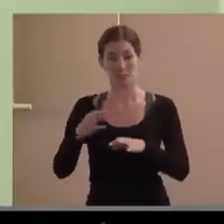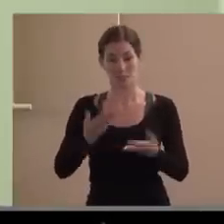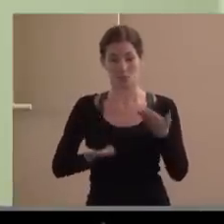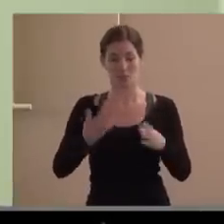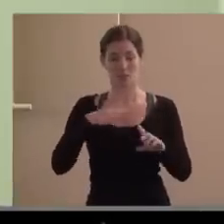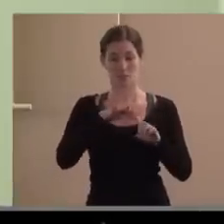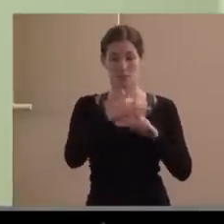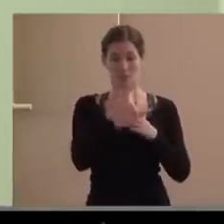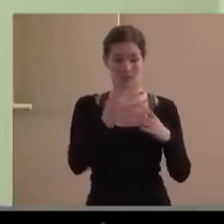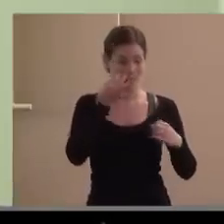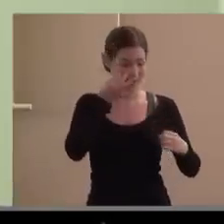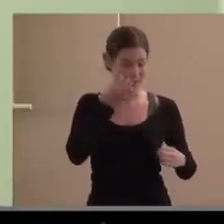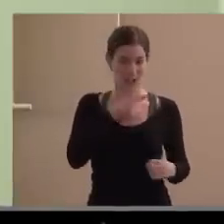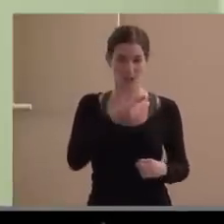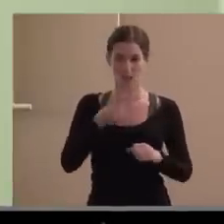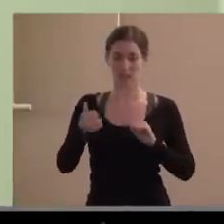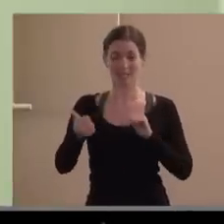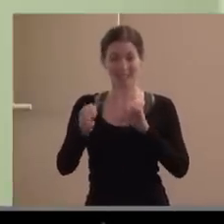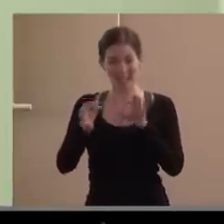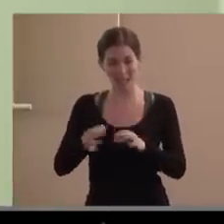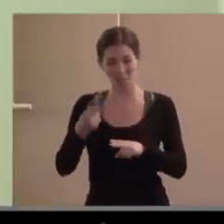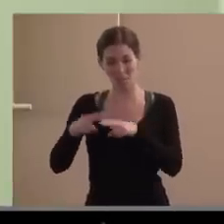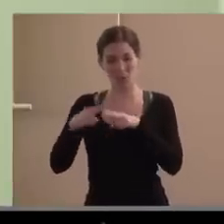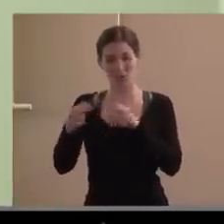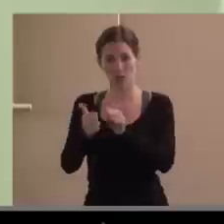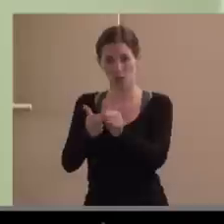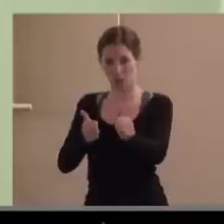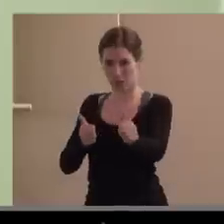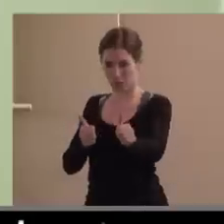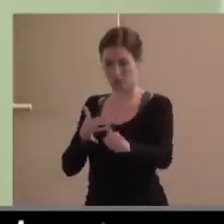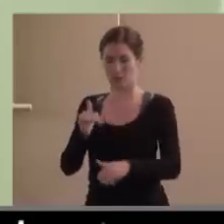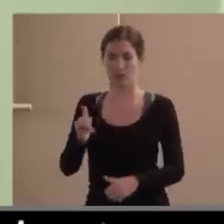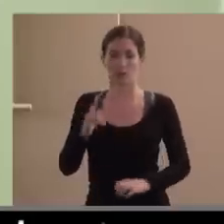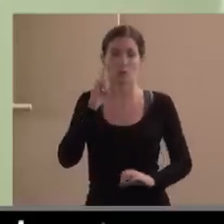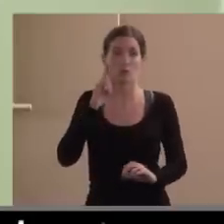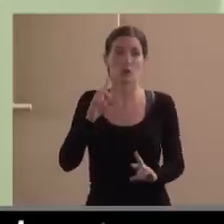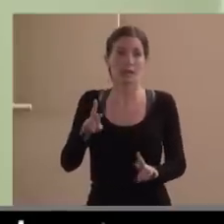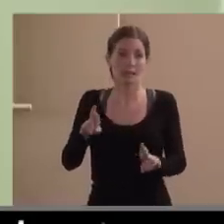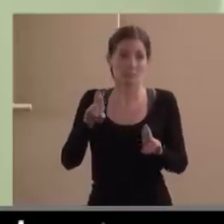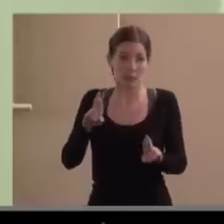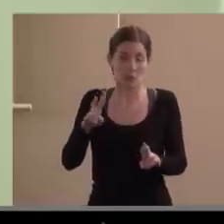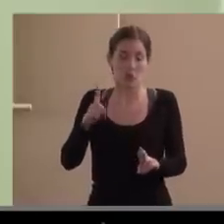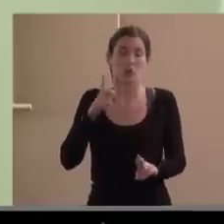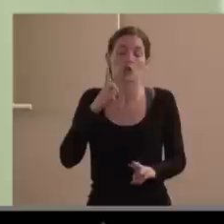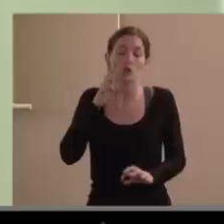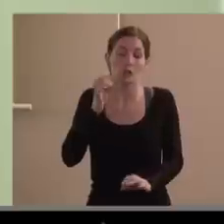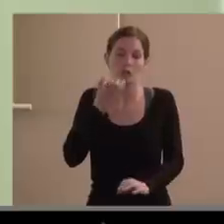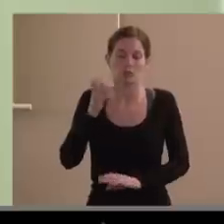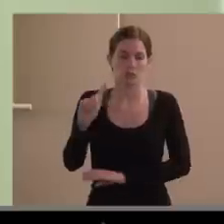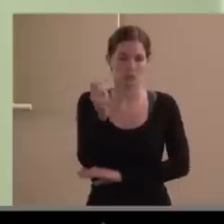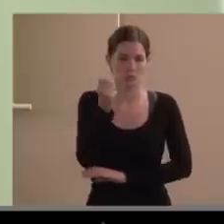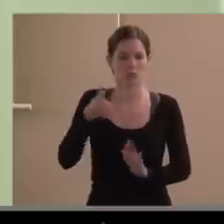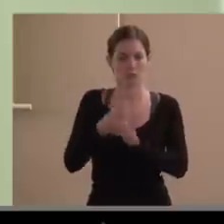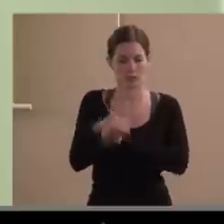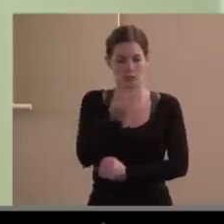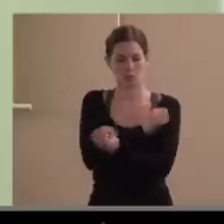actúan yo espero que puedan y eso también hablará bien de que desde la economía social se sabe hacer incidencias se sabe hacer presión y de